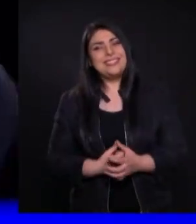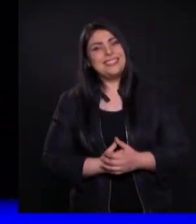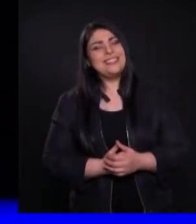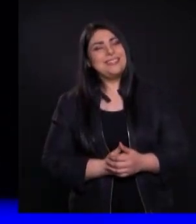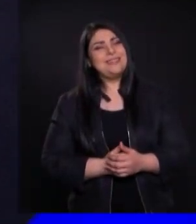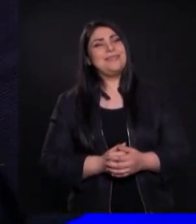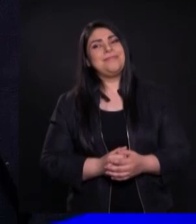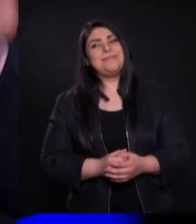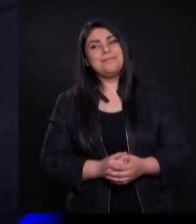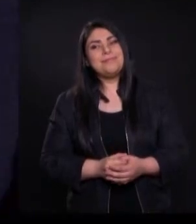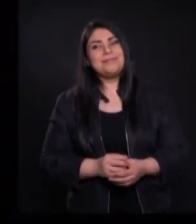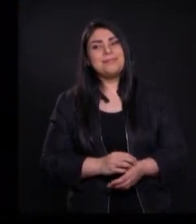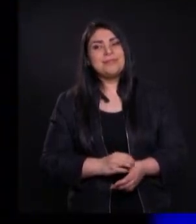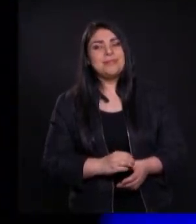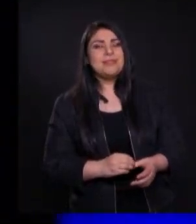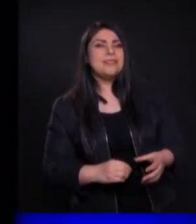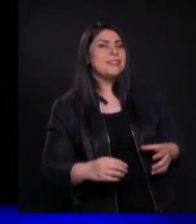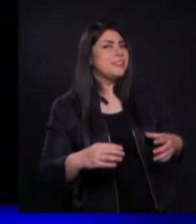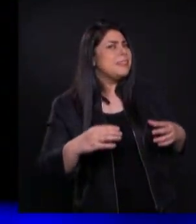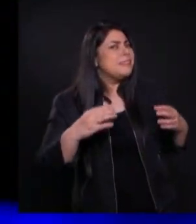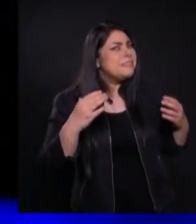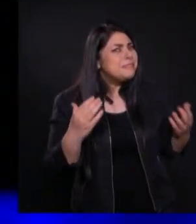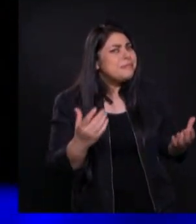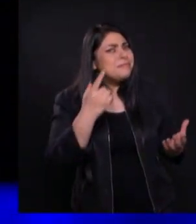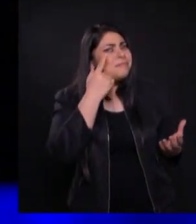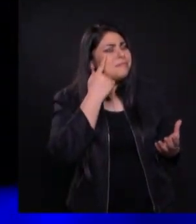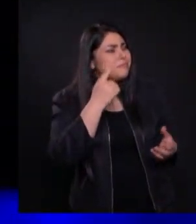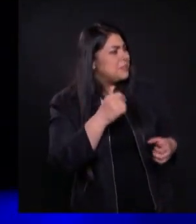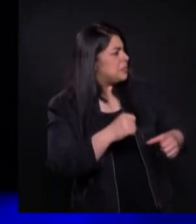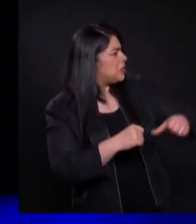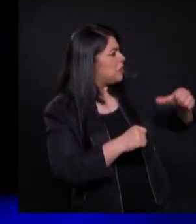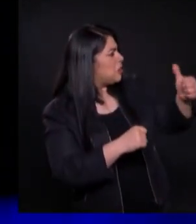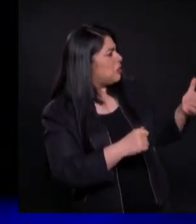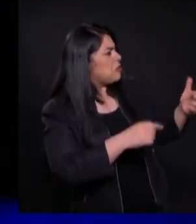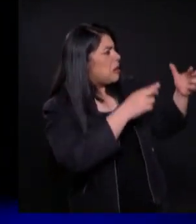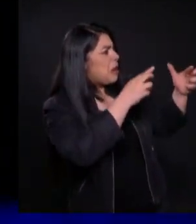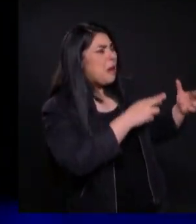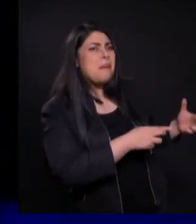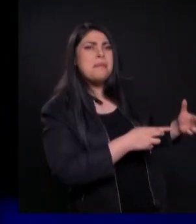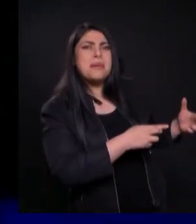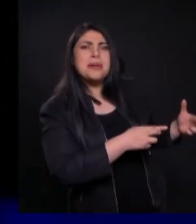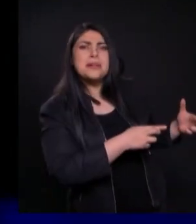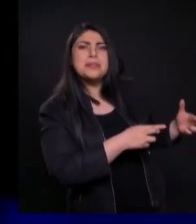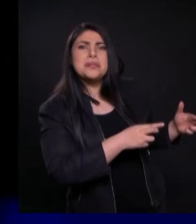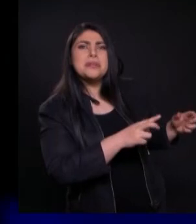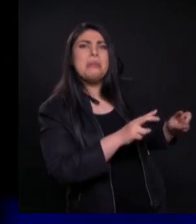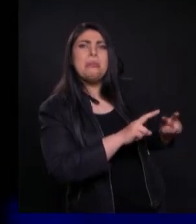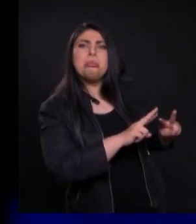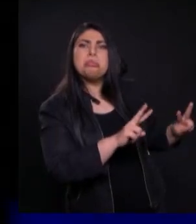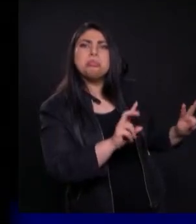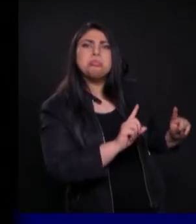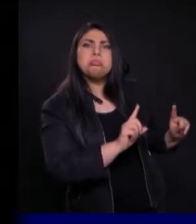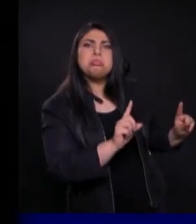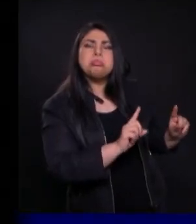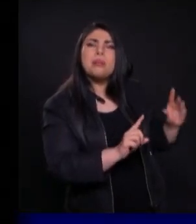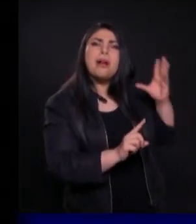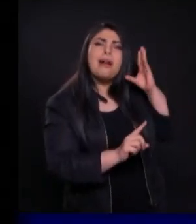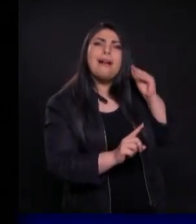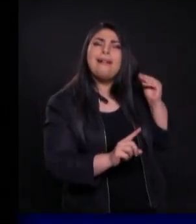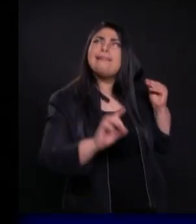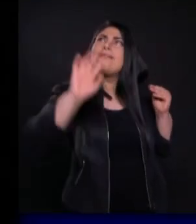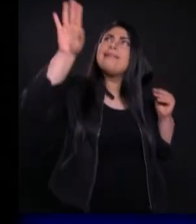¿Cómo es posible Que otras personas Que no han vivido La gracia Y la